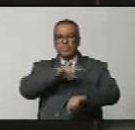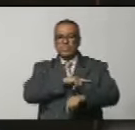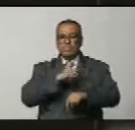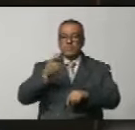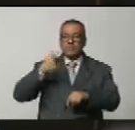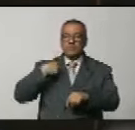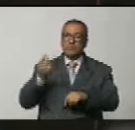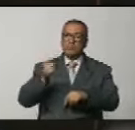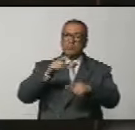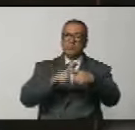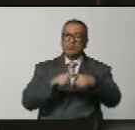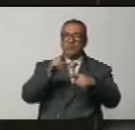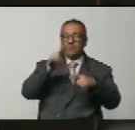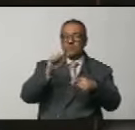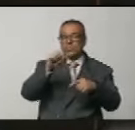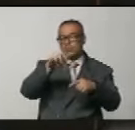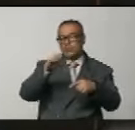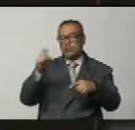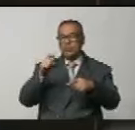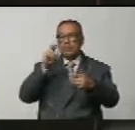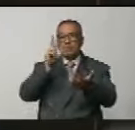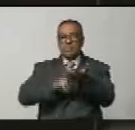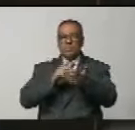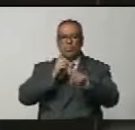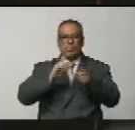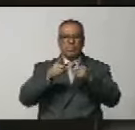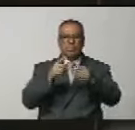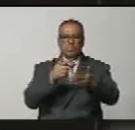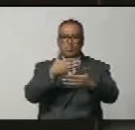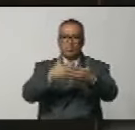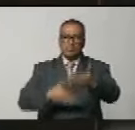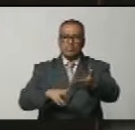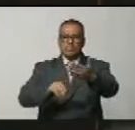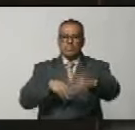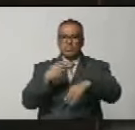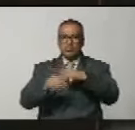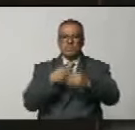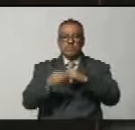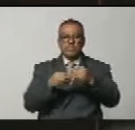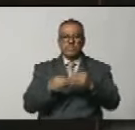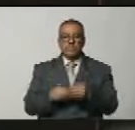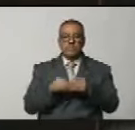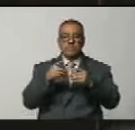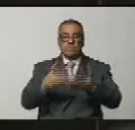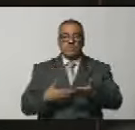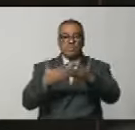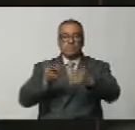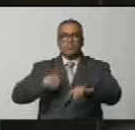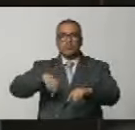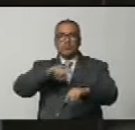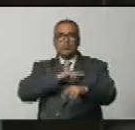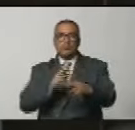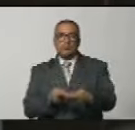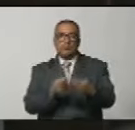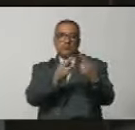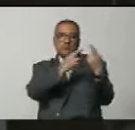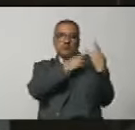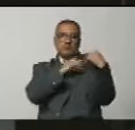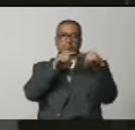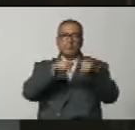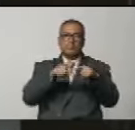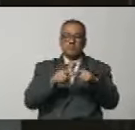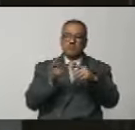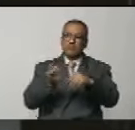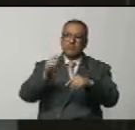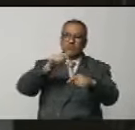pudiéramos sumar a la UNESCO y que en caso de aprobar algún documento lo pudiéramos hacer llegar a nuestra representación para